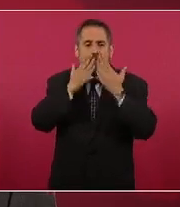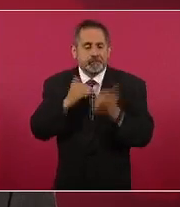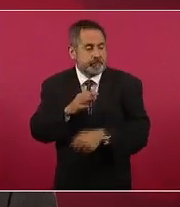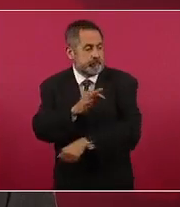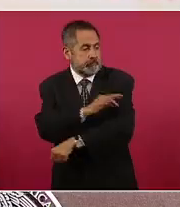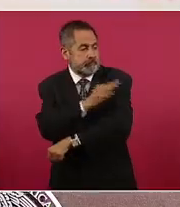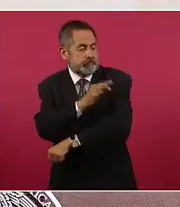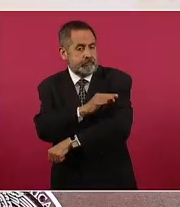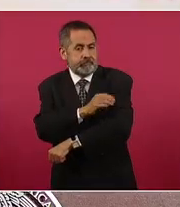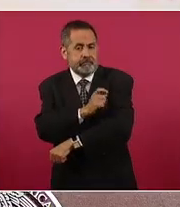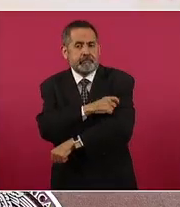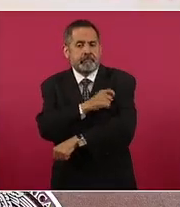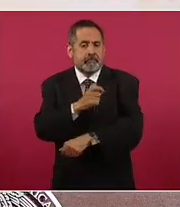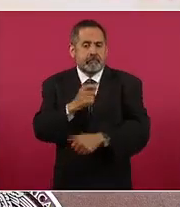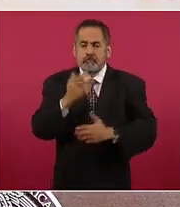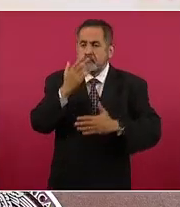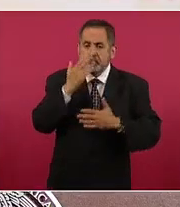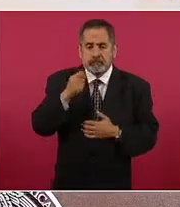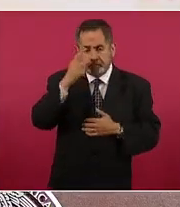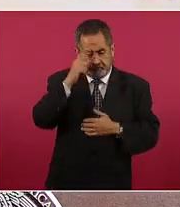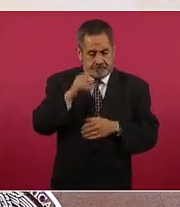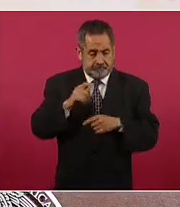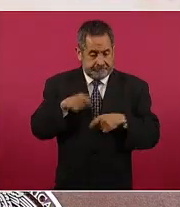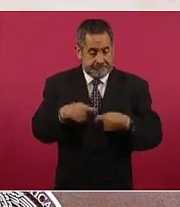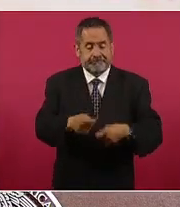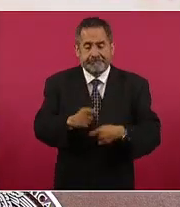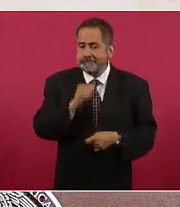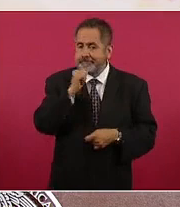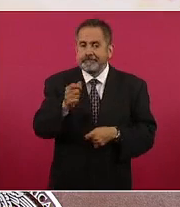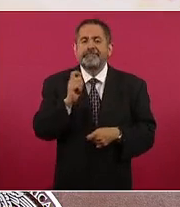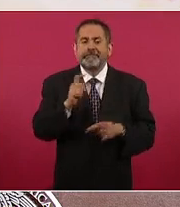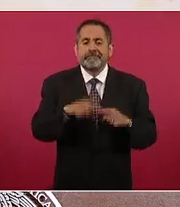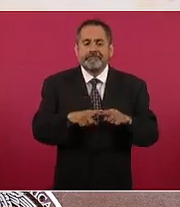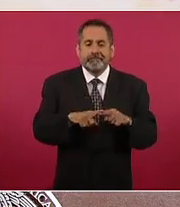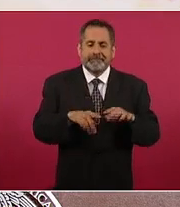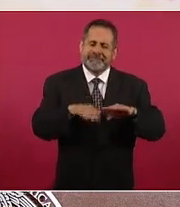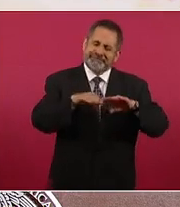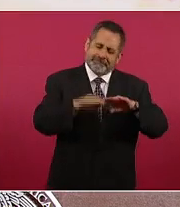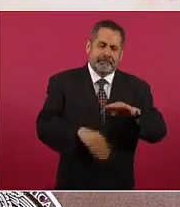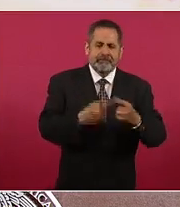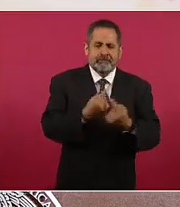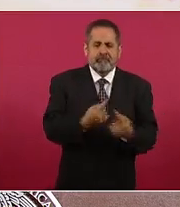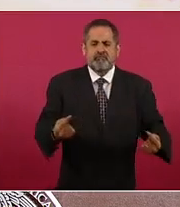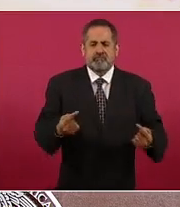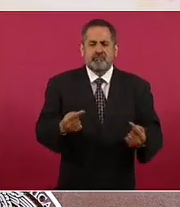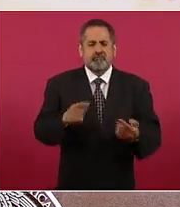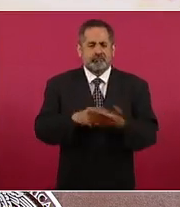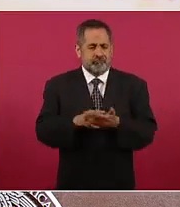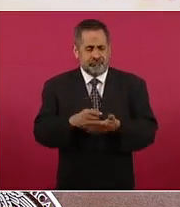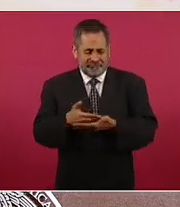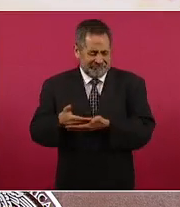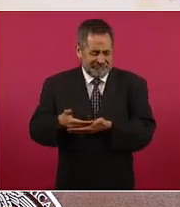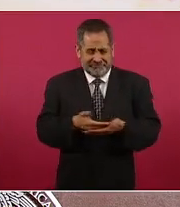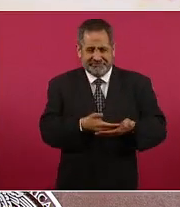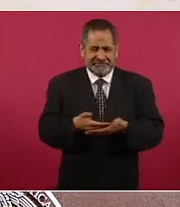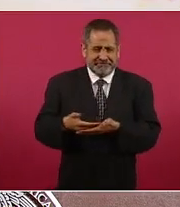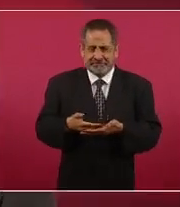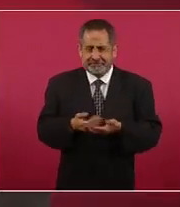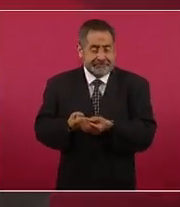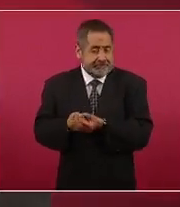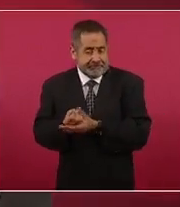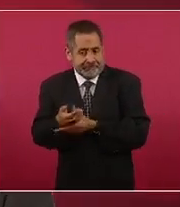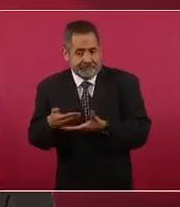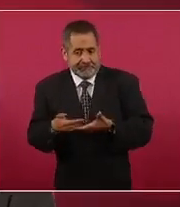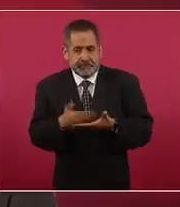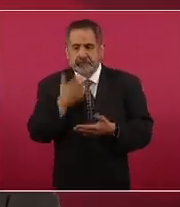aprobado ya para su protección son los más más pequeñitos literalmente los recién nacidos el riesgo